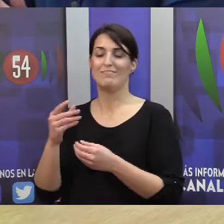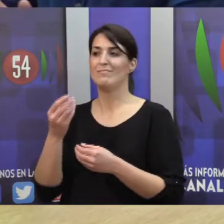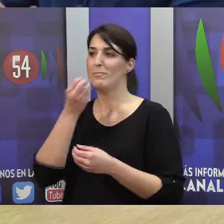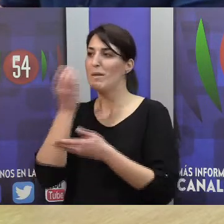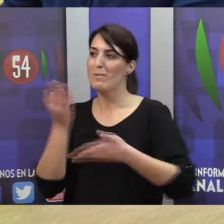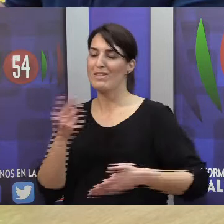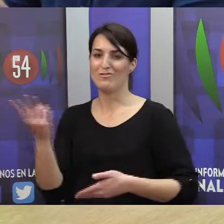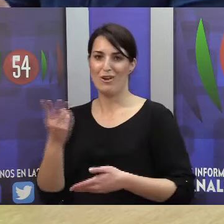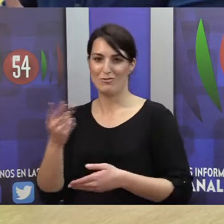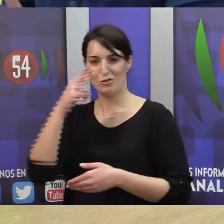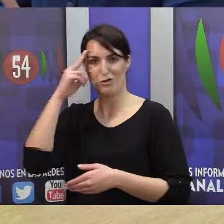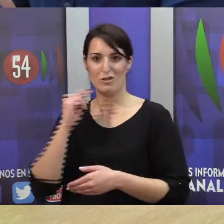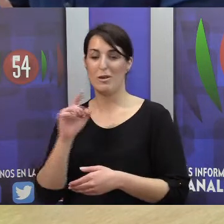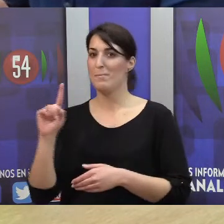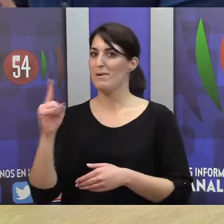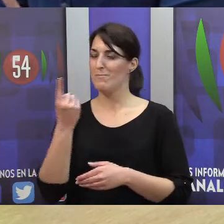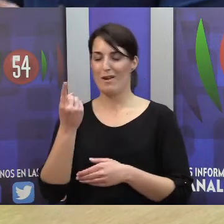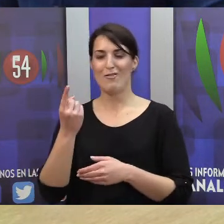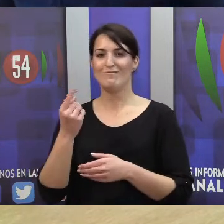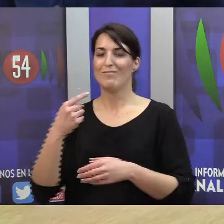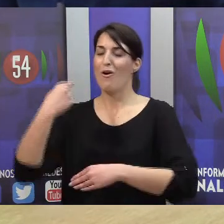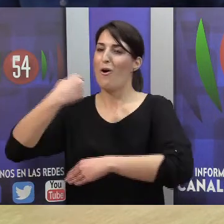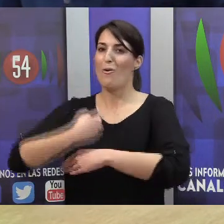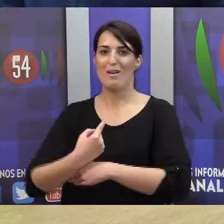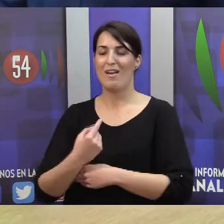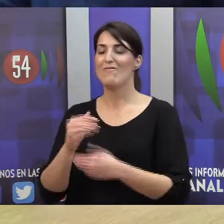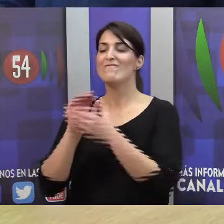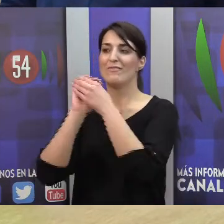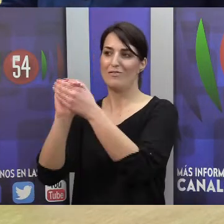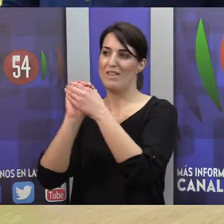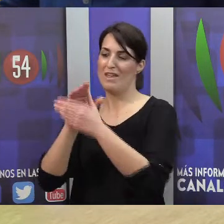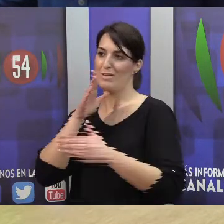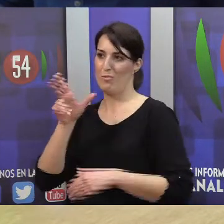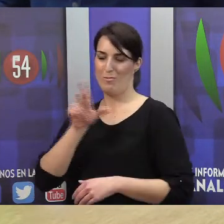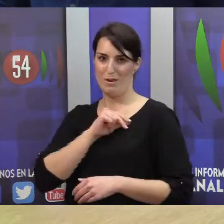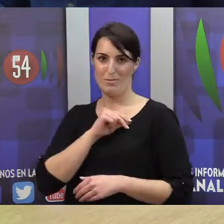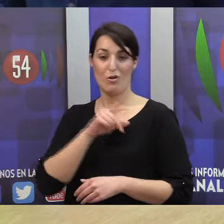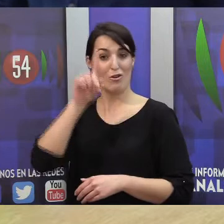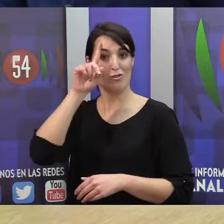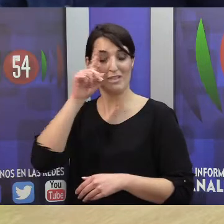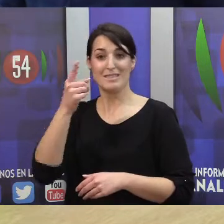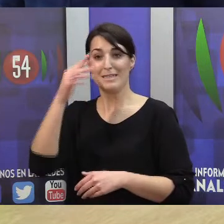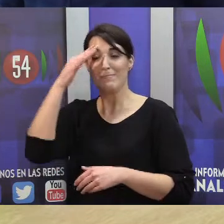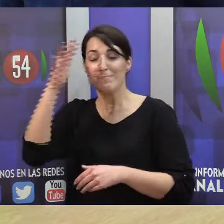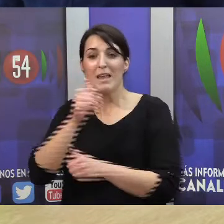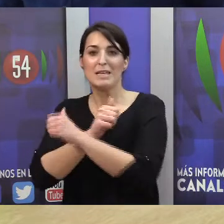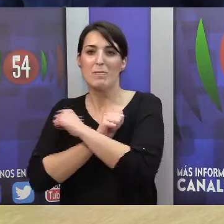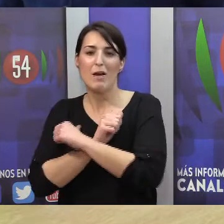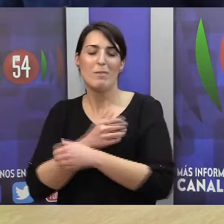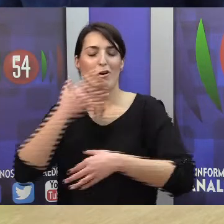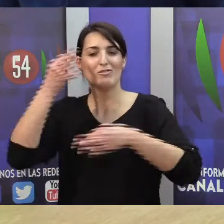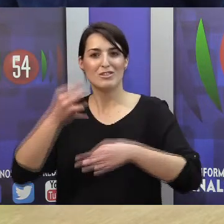Luis, yo creo que lo primero es obligado, felicidades por este reconocimiento, no sé si esperado pero seguro que merecido.